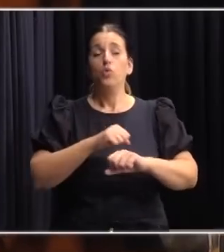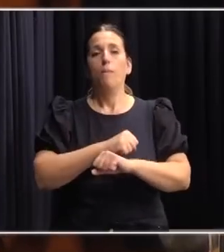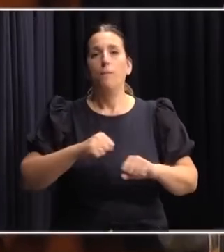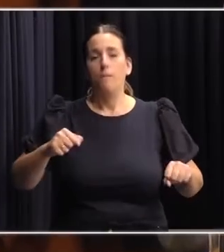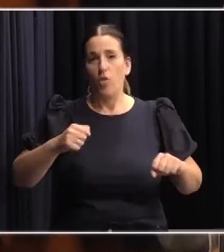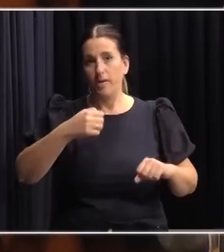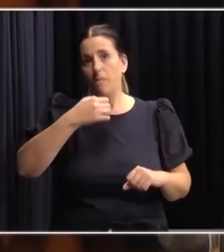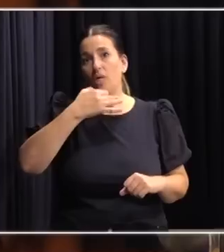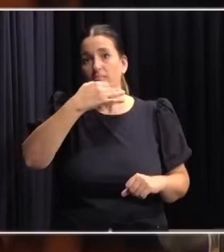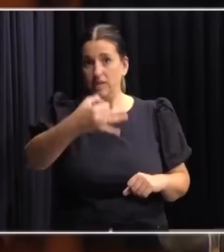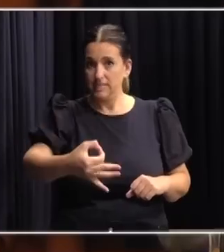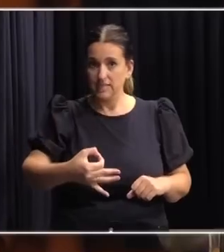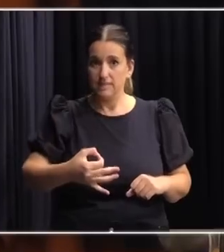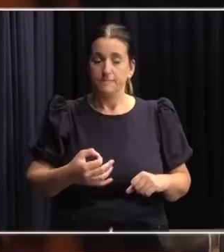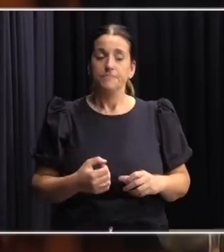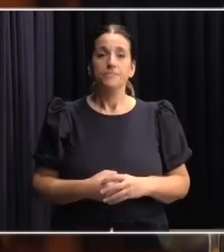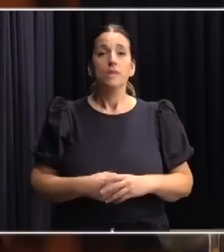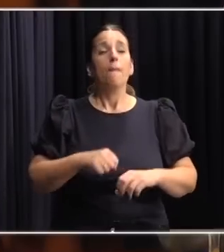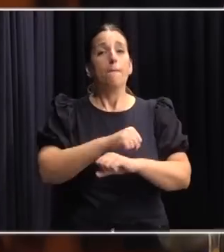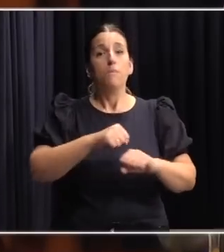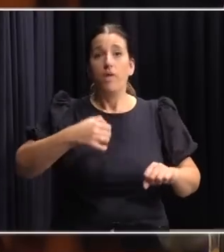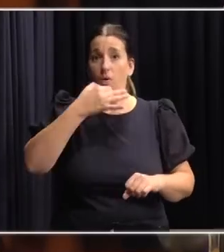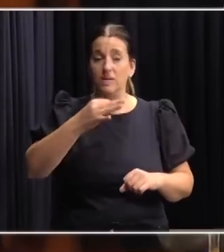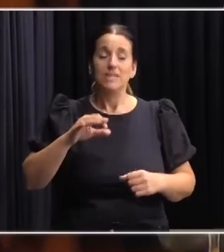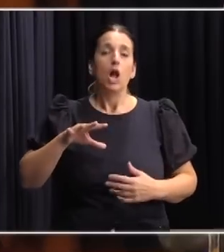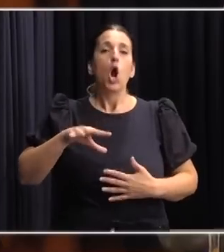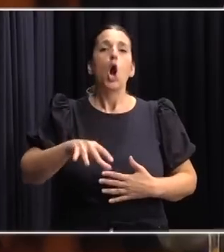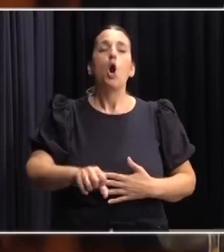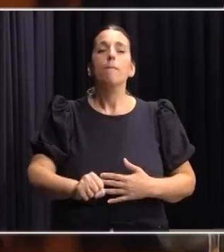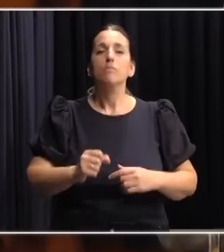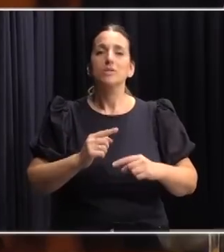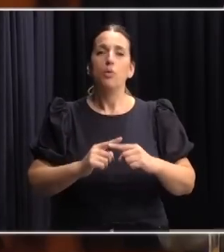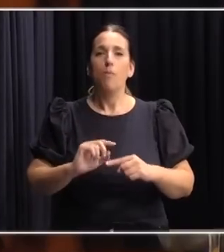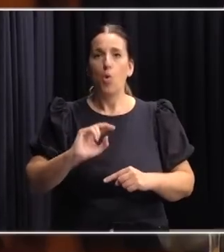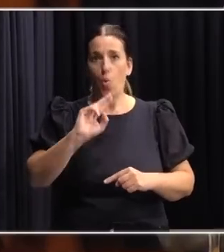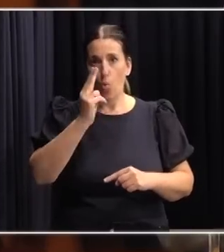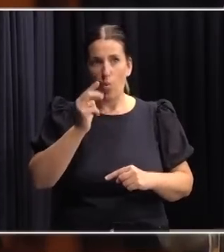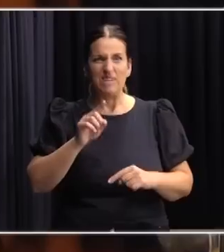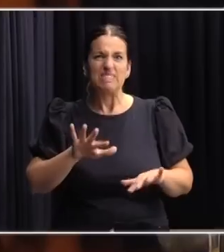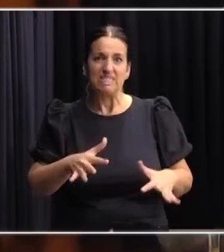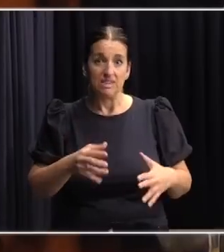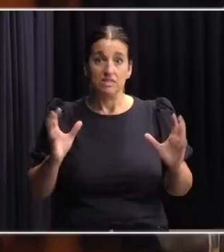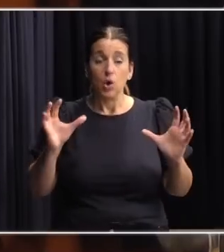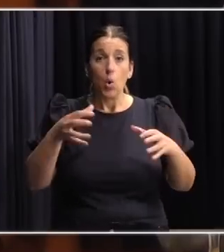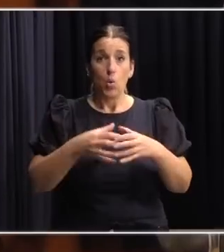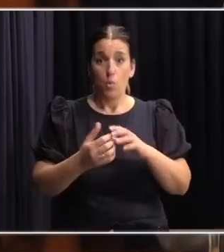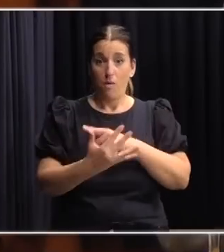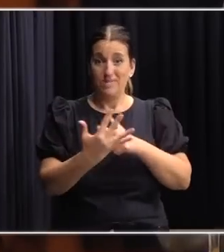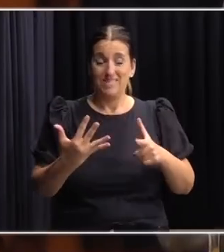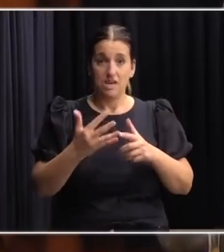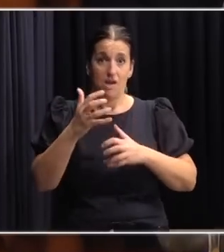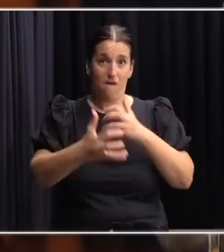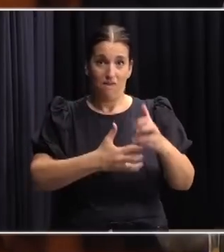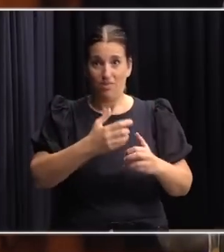señalar en el compromiso por el país, que suscribieron cinco partidos políticos